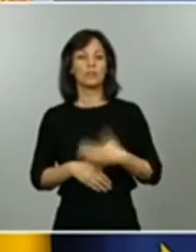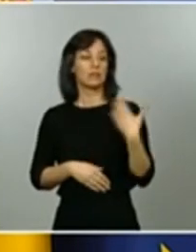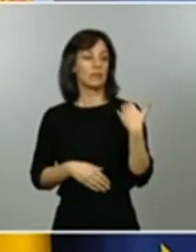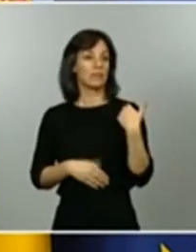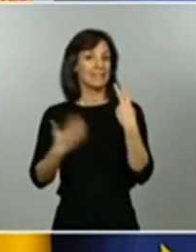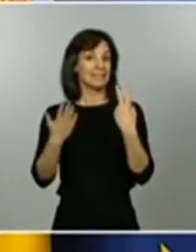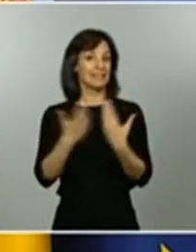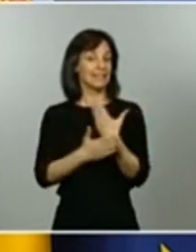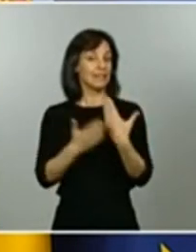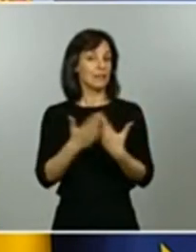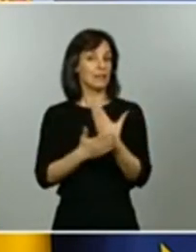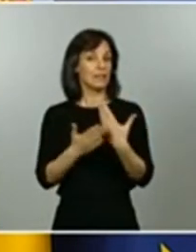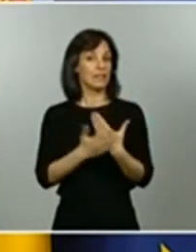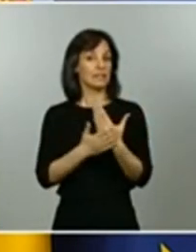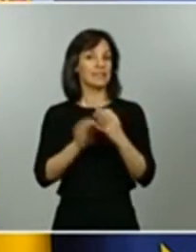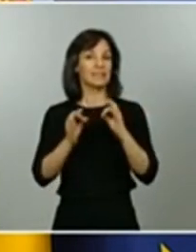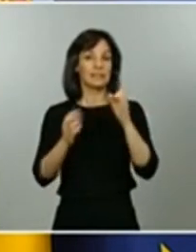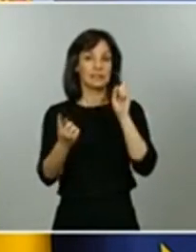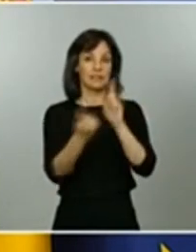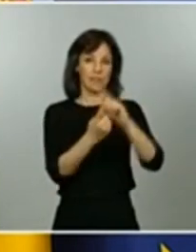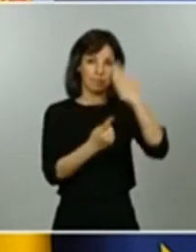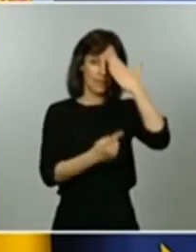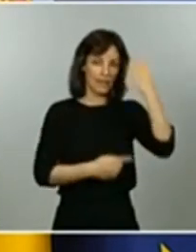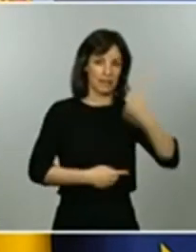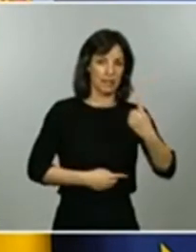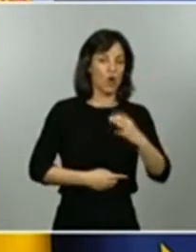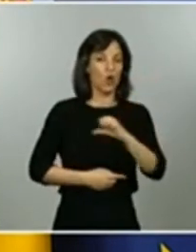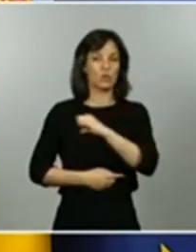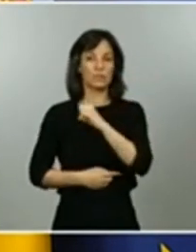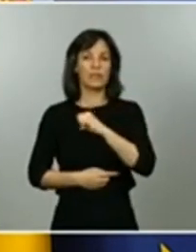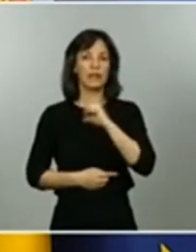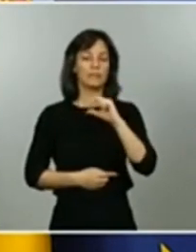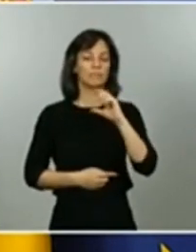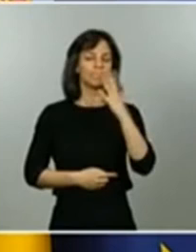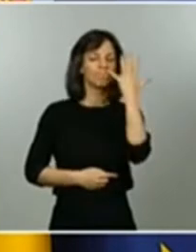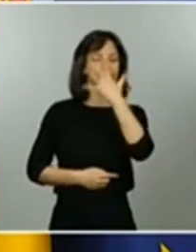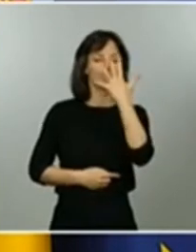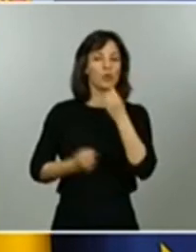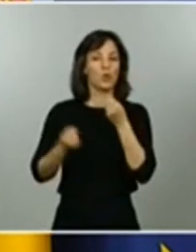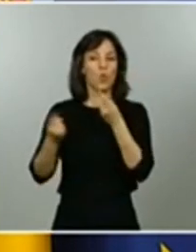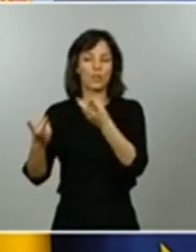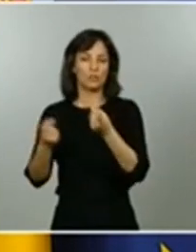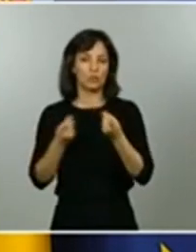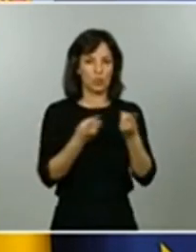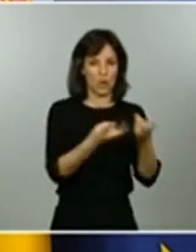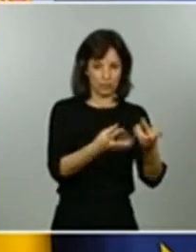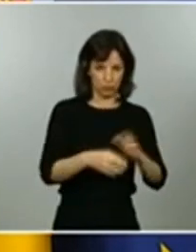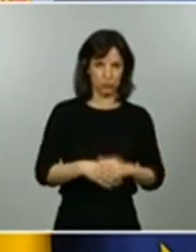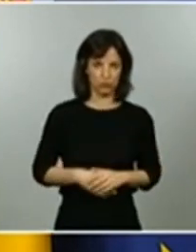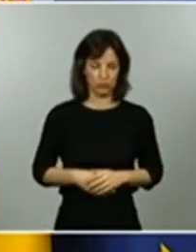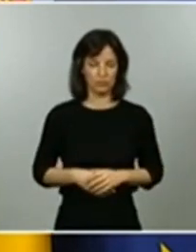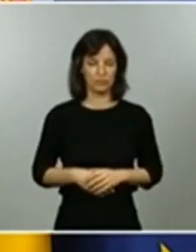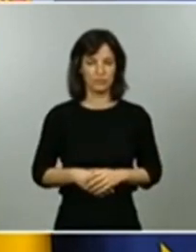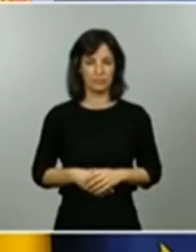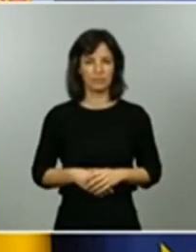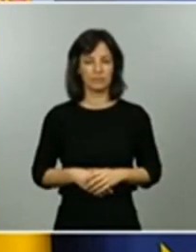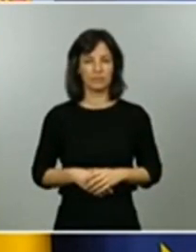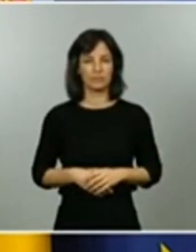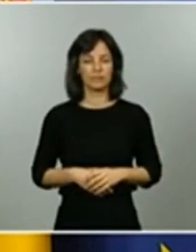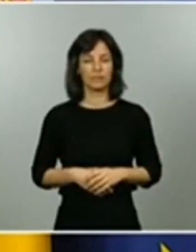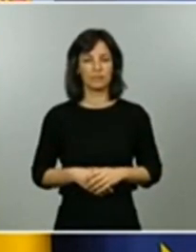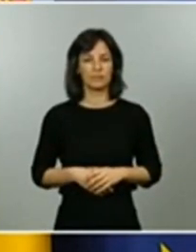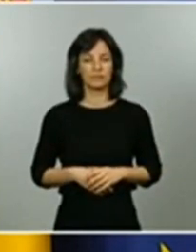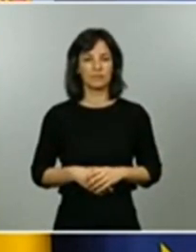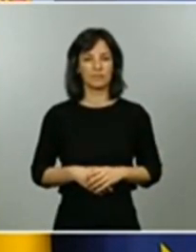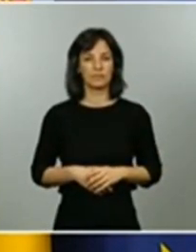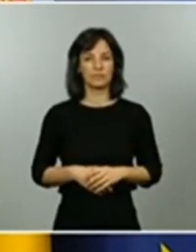tanto en atención primaria como en atención hospitalaria, el porcentaje de esos casos sospechosos a los que